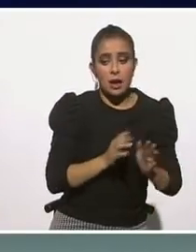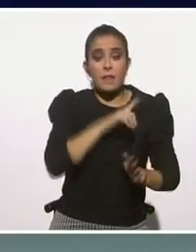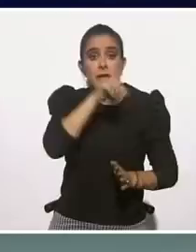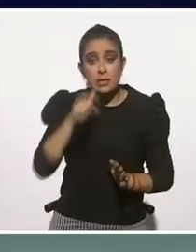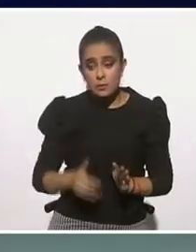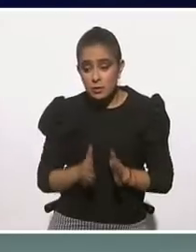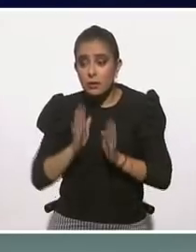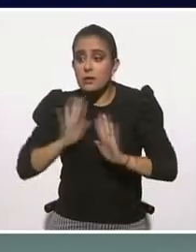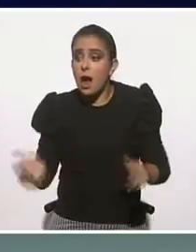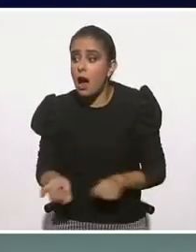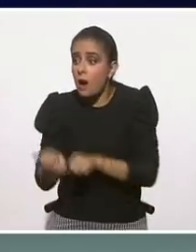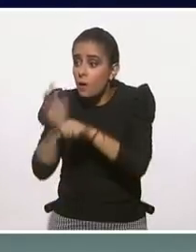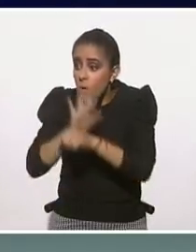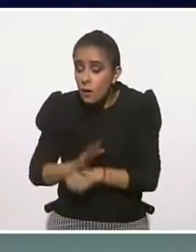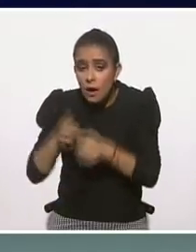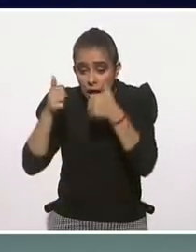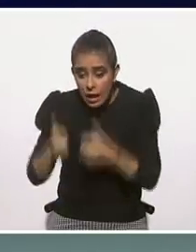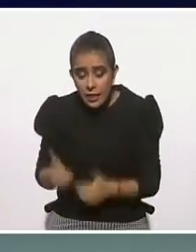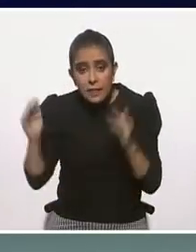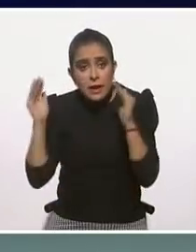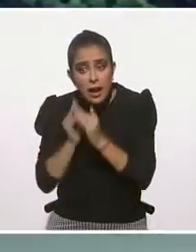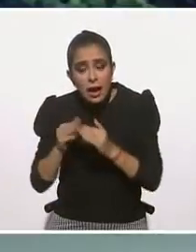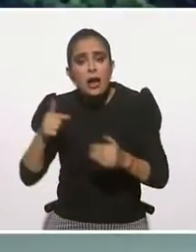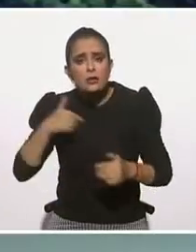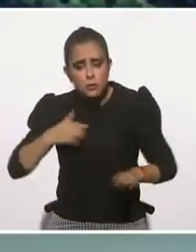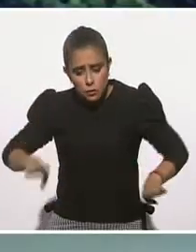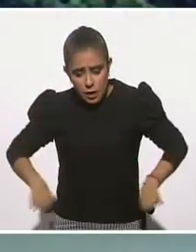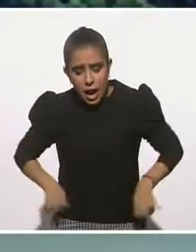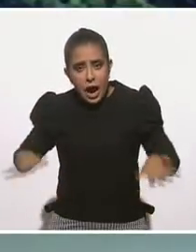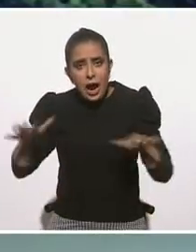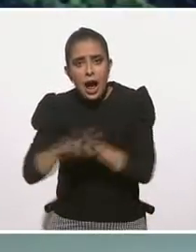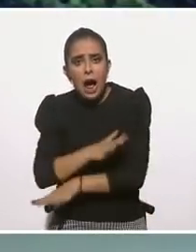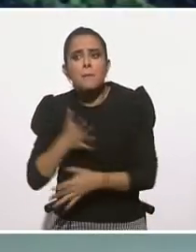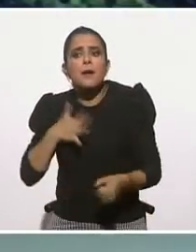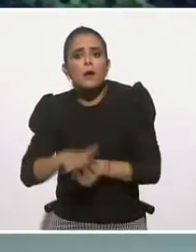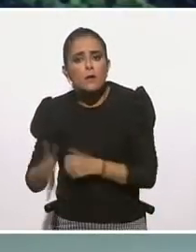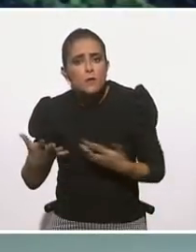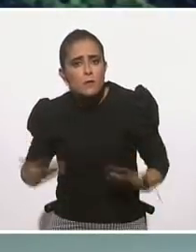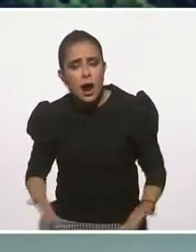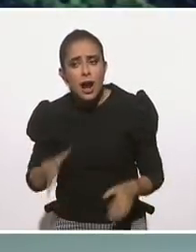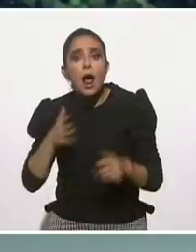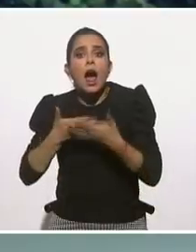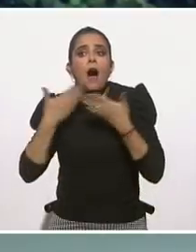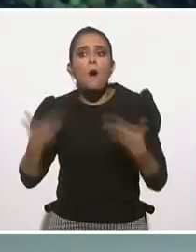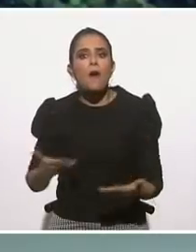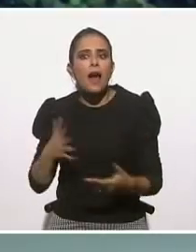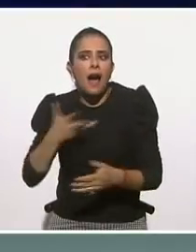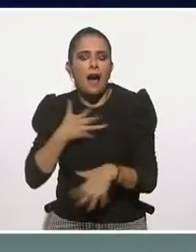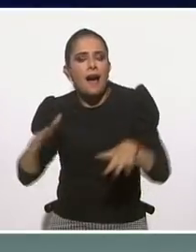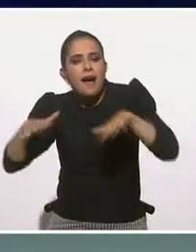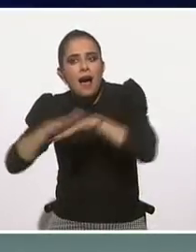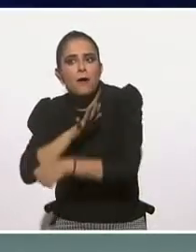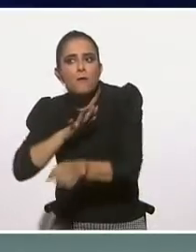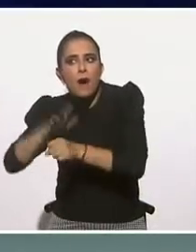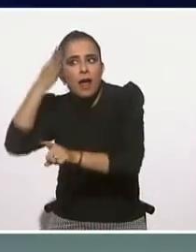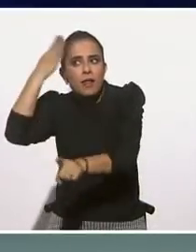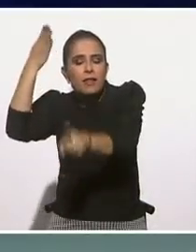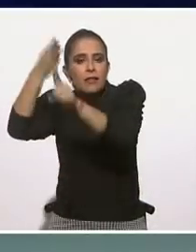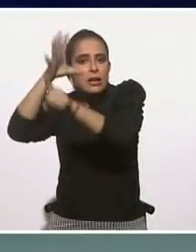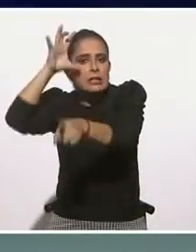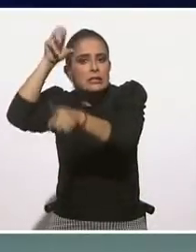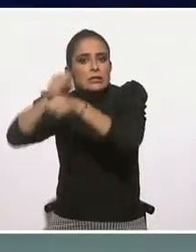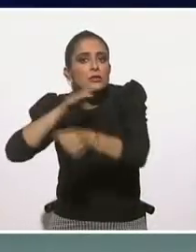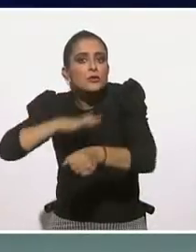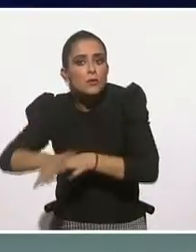familia? ¿Y cómo empieza a visualizar realmente que puede ser Fernando una vez que termine la pandemia, cuando llegue a terminar la pandemia? Porque